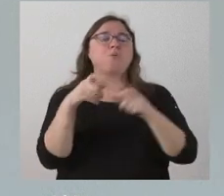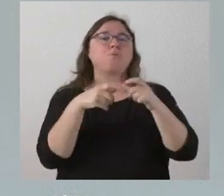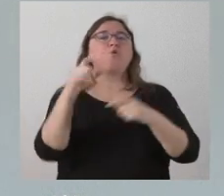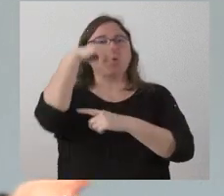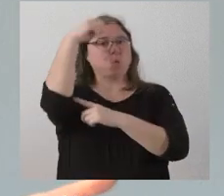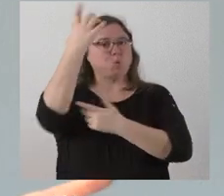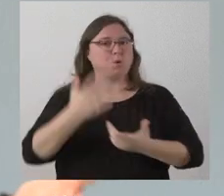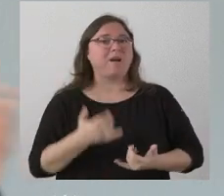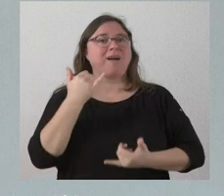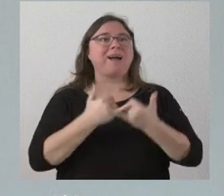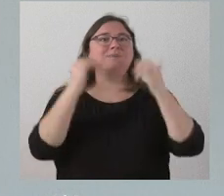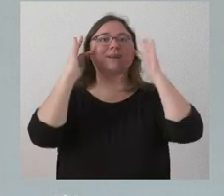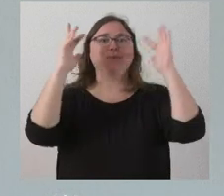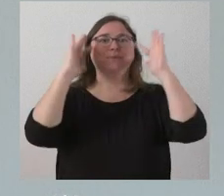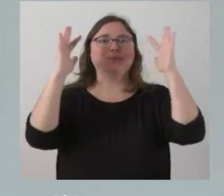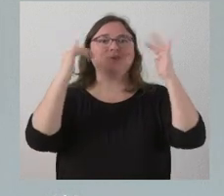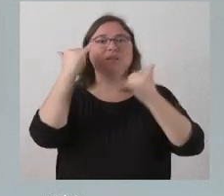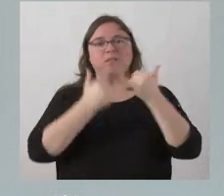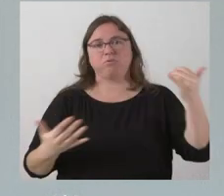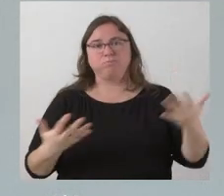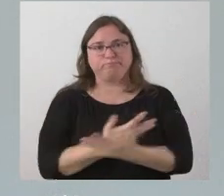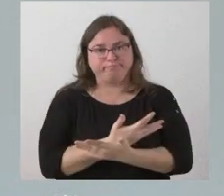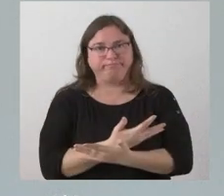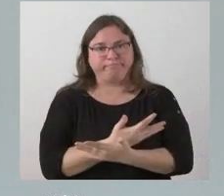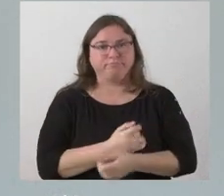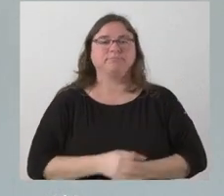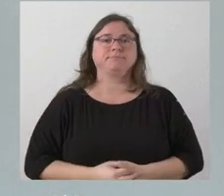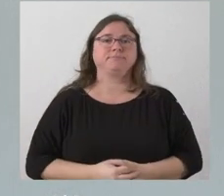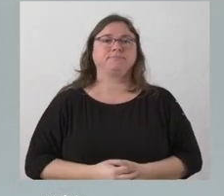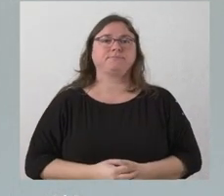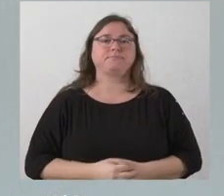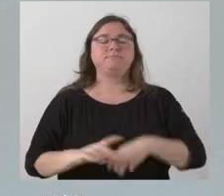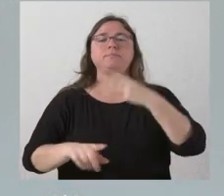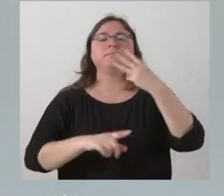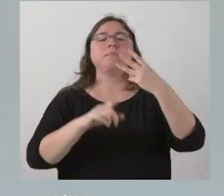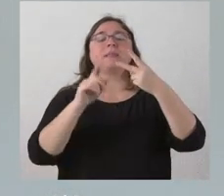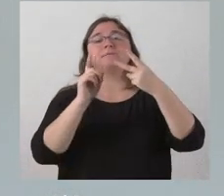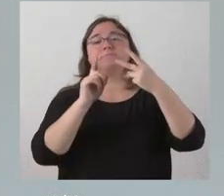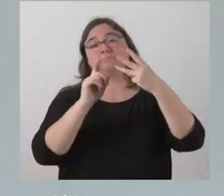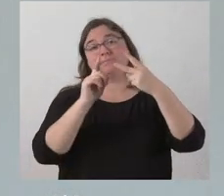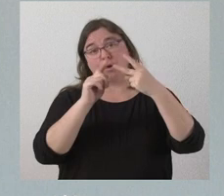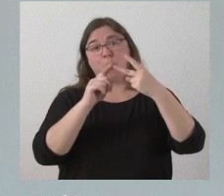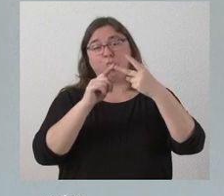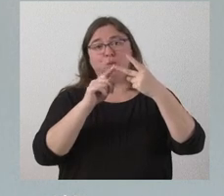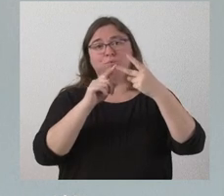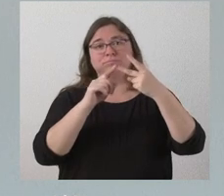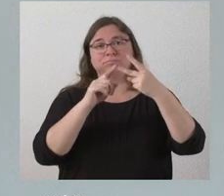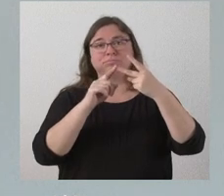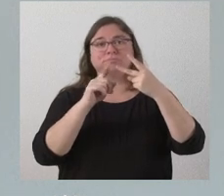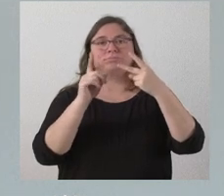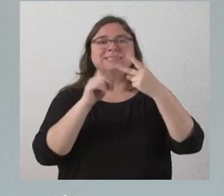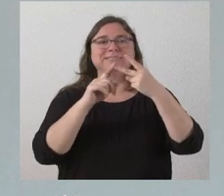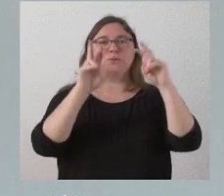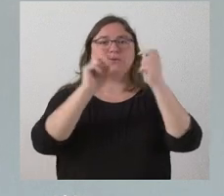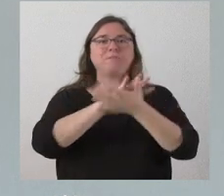que se generan expectativas y luego se defraudan esas expectativas. Un segundo aspecto que hemos analizado